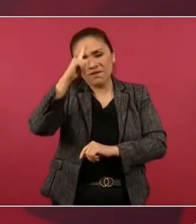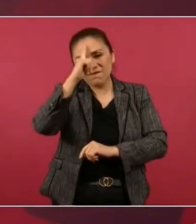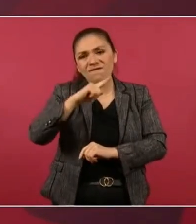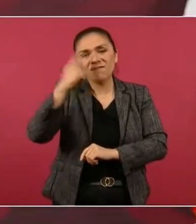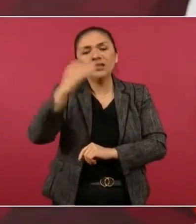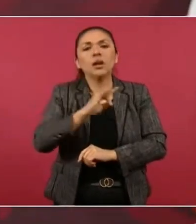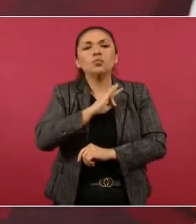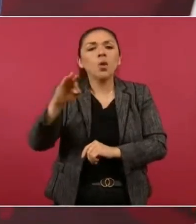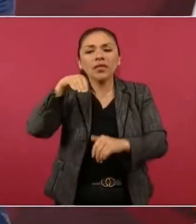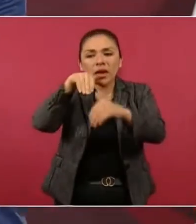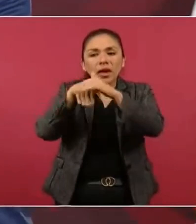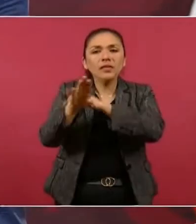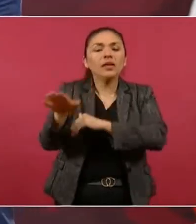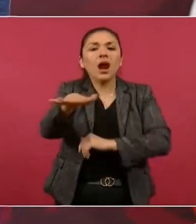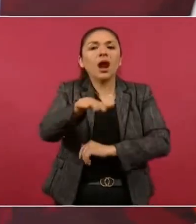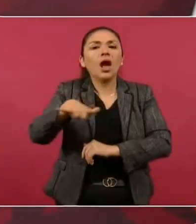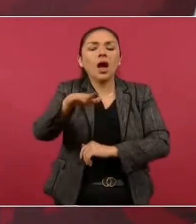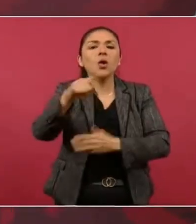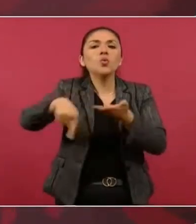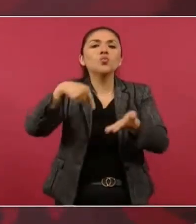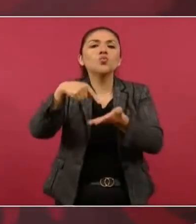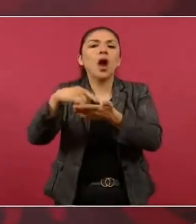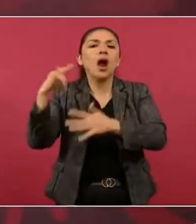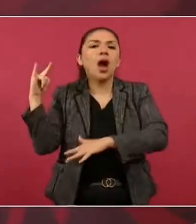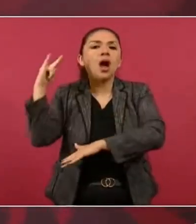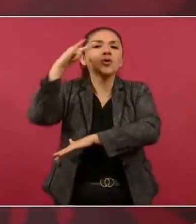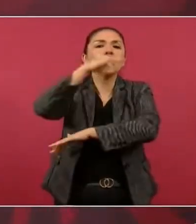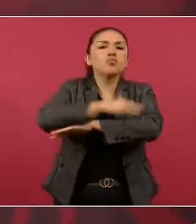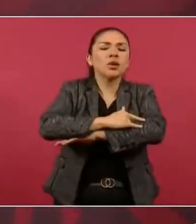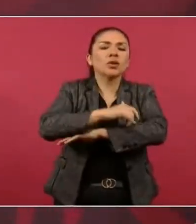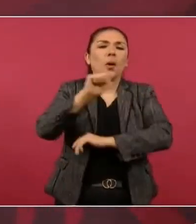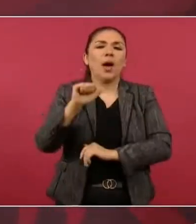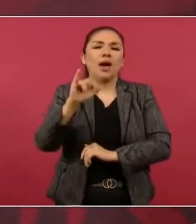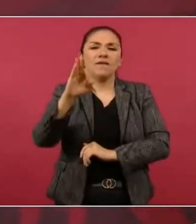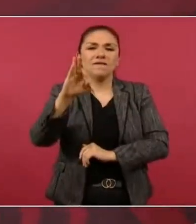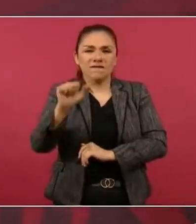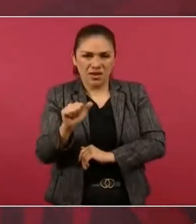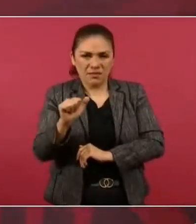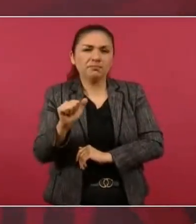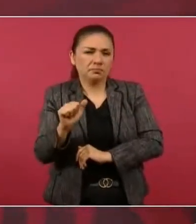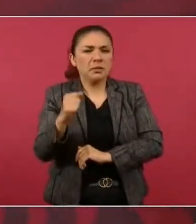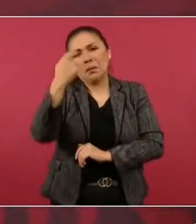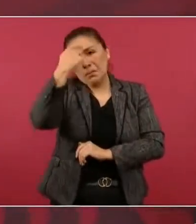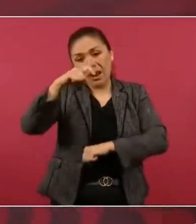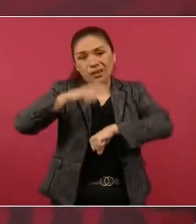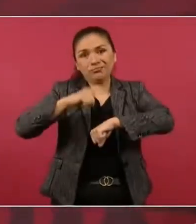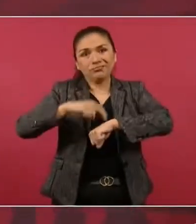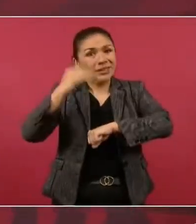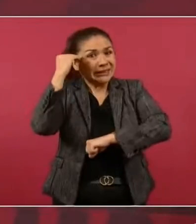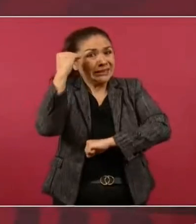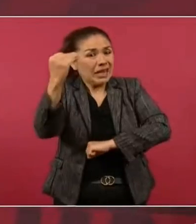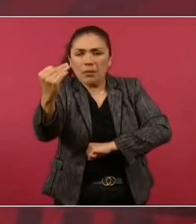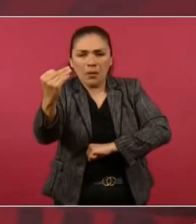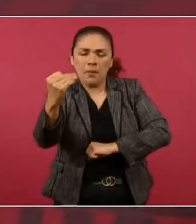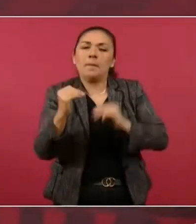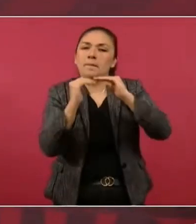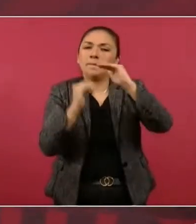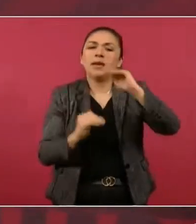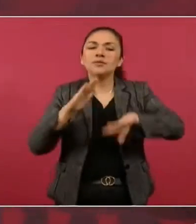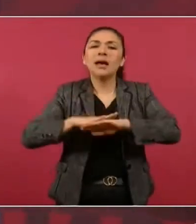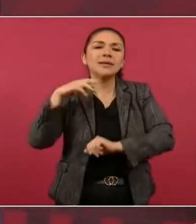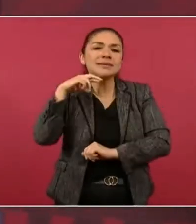al aeropuerto Felipe Ángeles para hacer menos tiempo. Hoy vamos